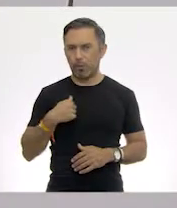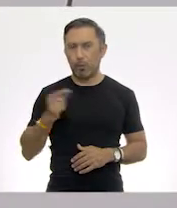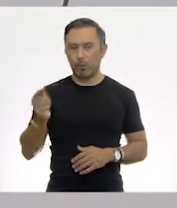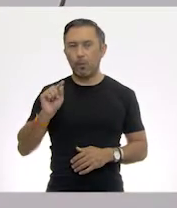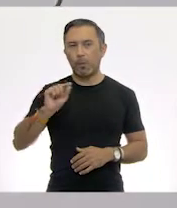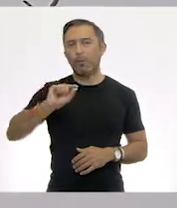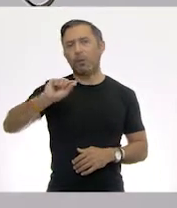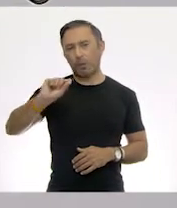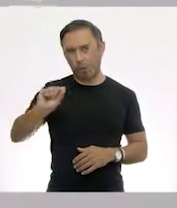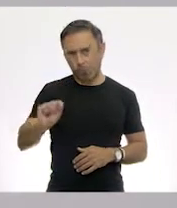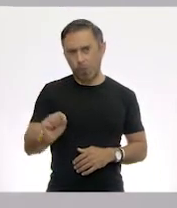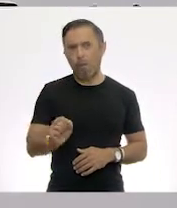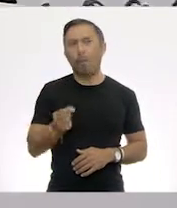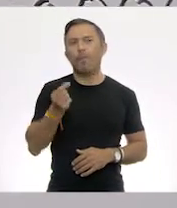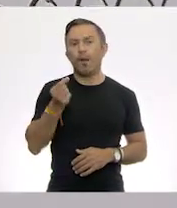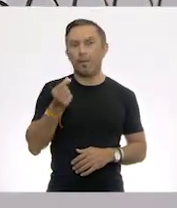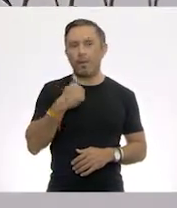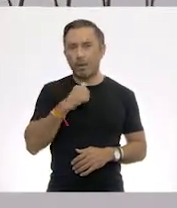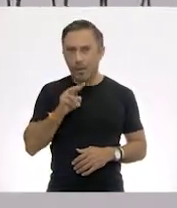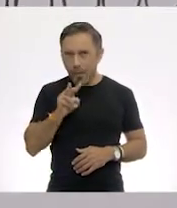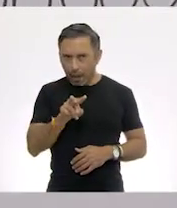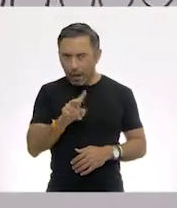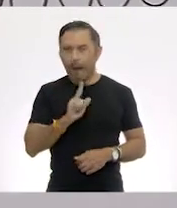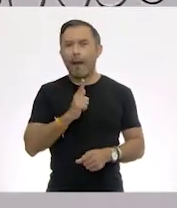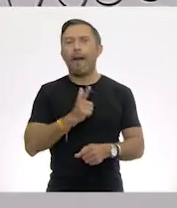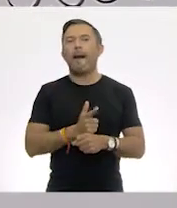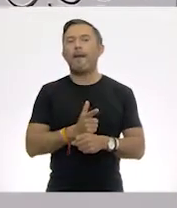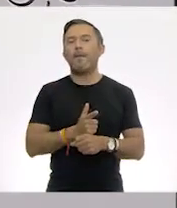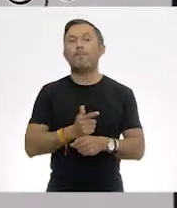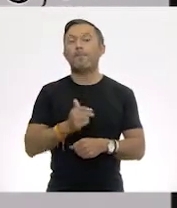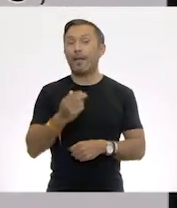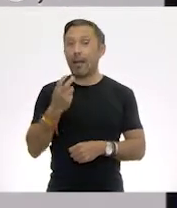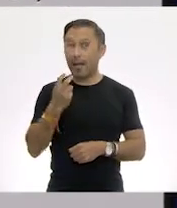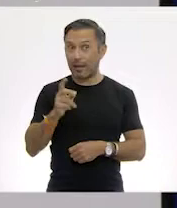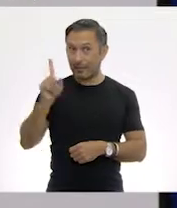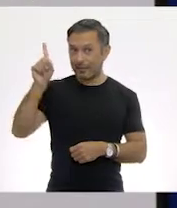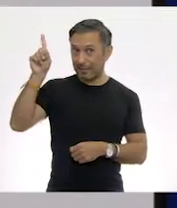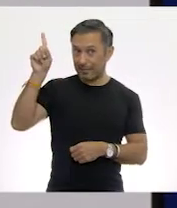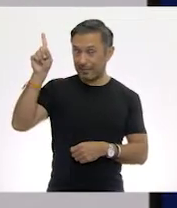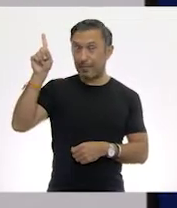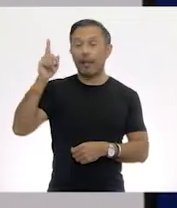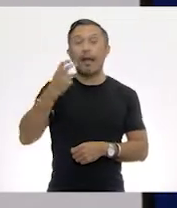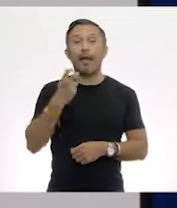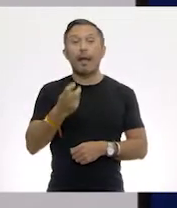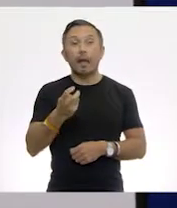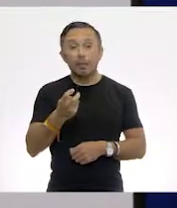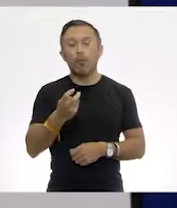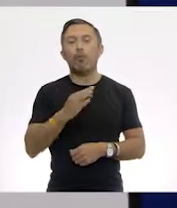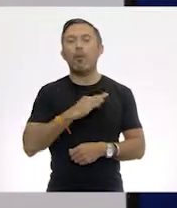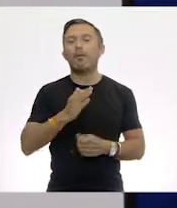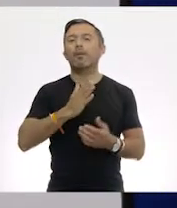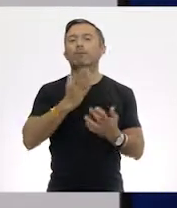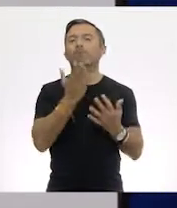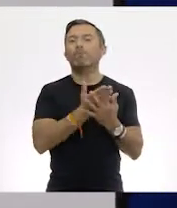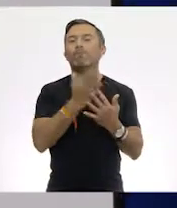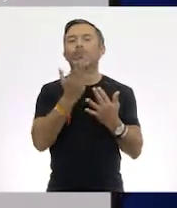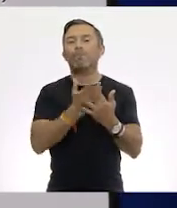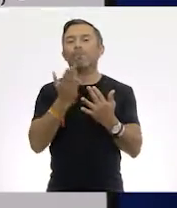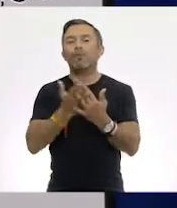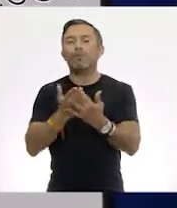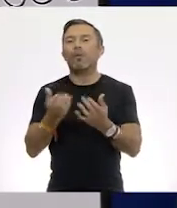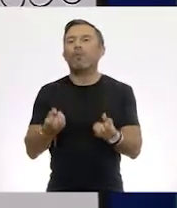coma para que distingamos. Y esto lo vamos a tener que dividir entre ¿cuánto?